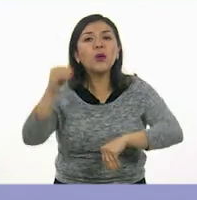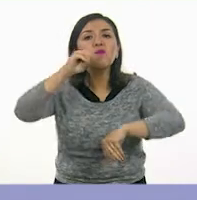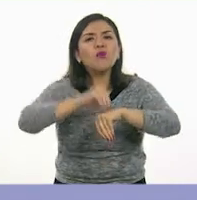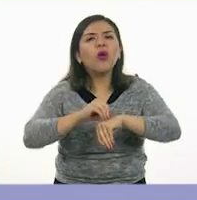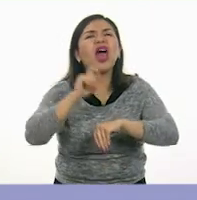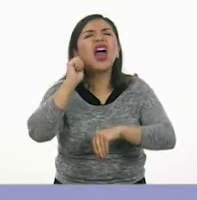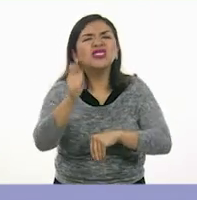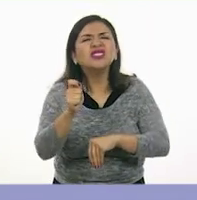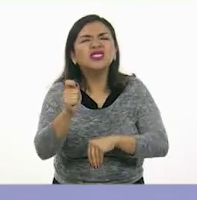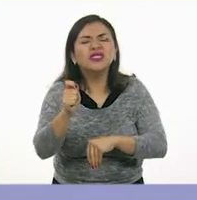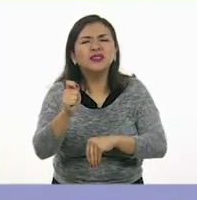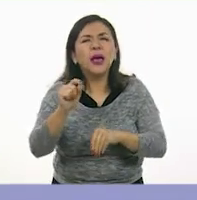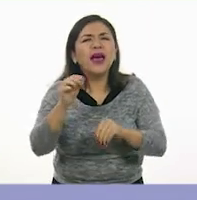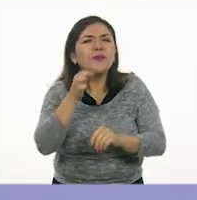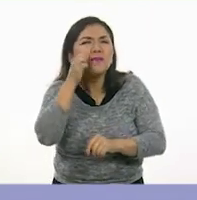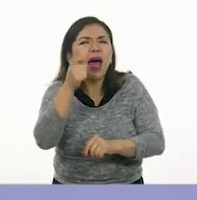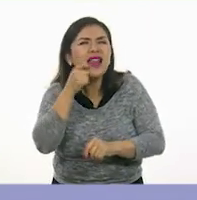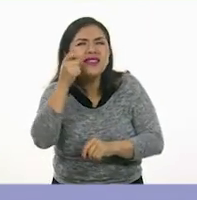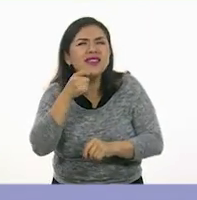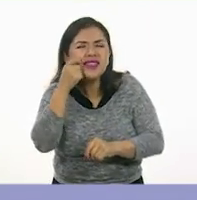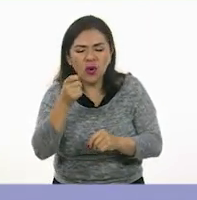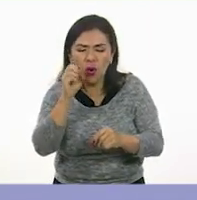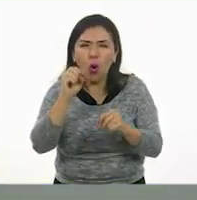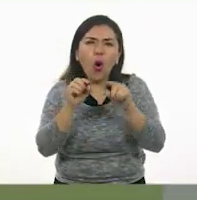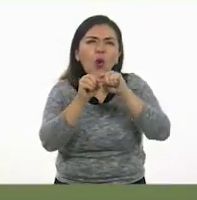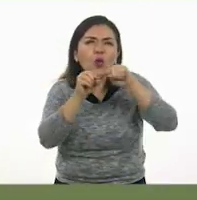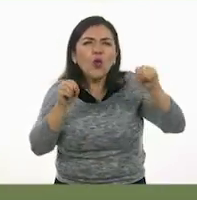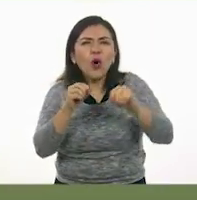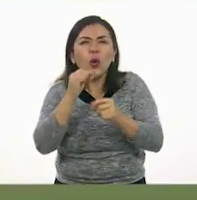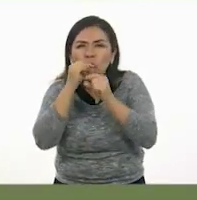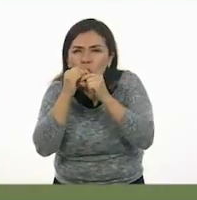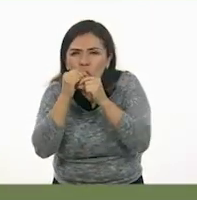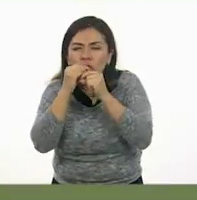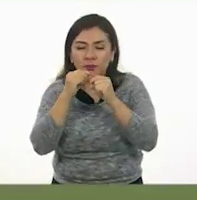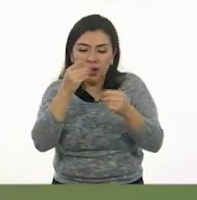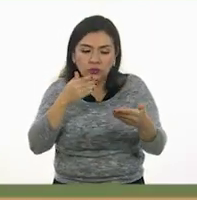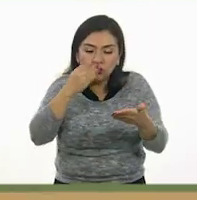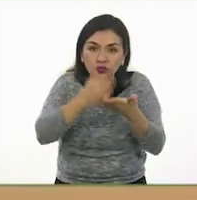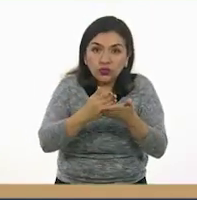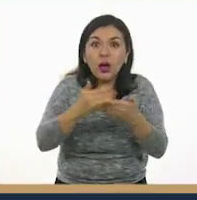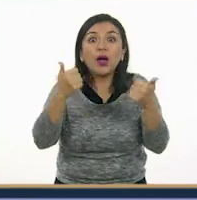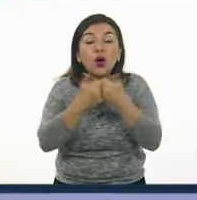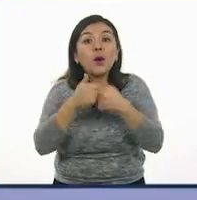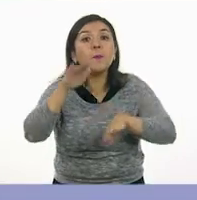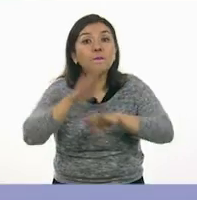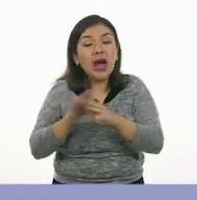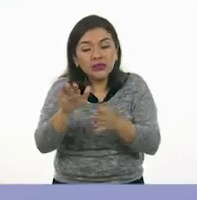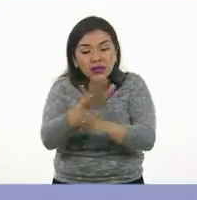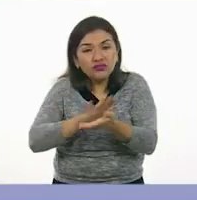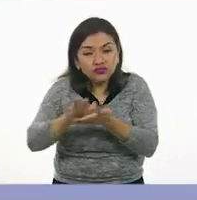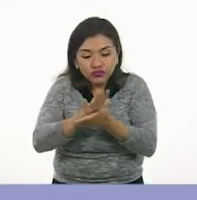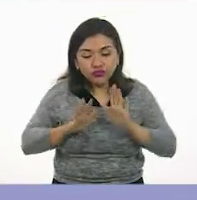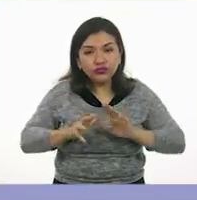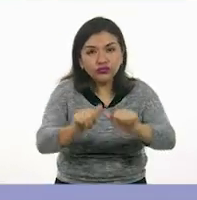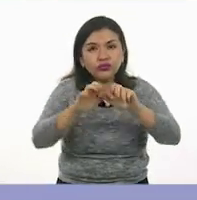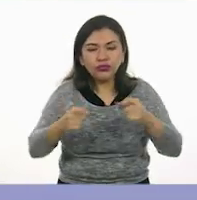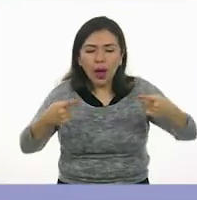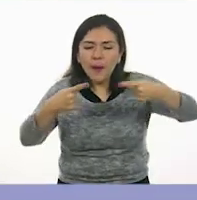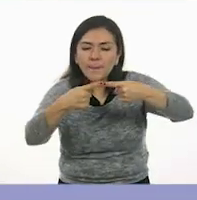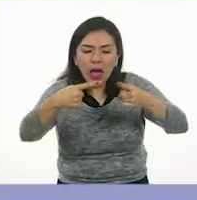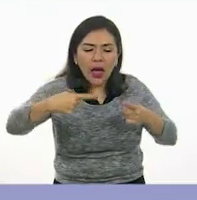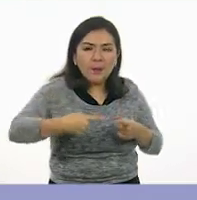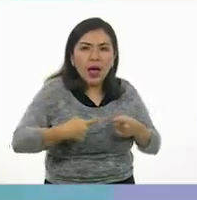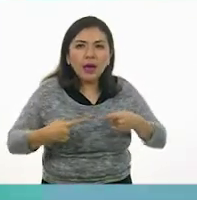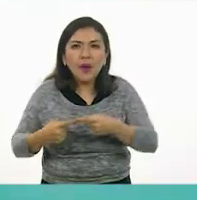palillo o popote sobre esas bolitas de plastilina. Finalmente una con más plastilina y palillos cada una de las